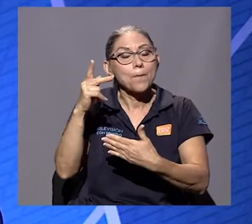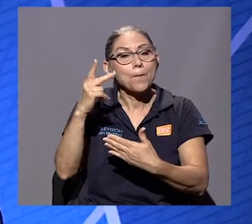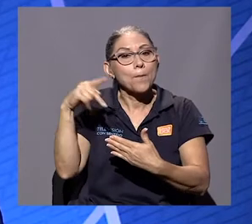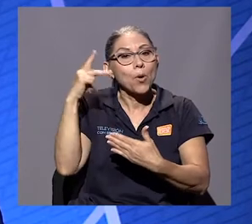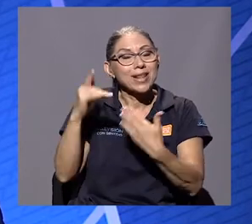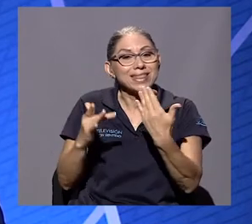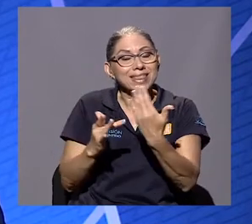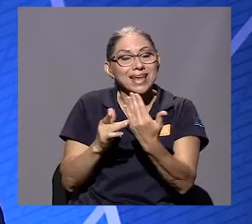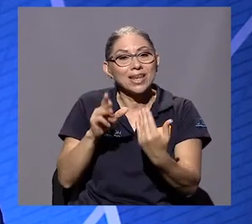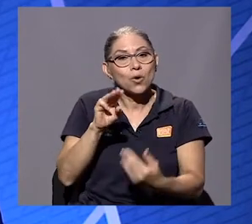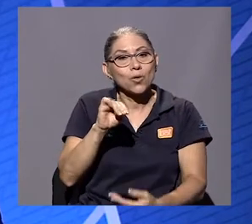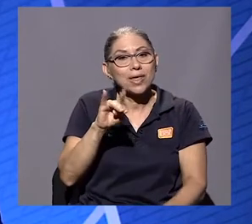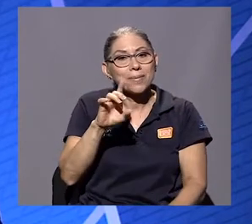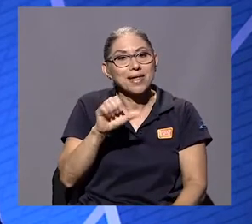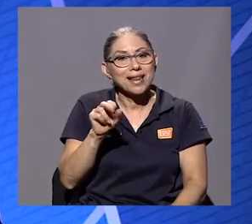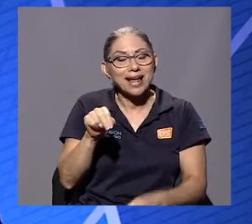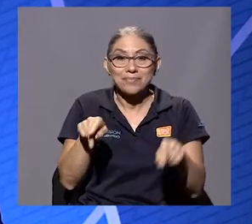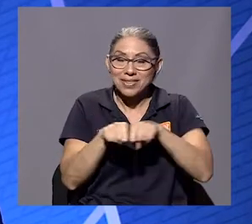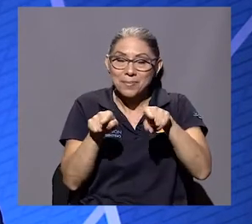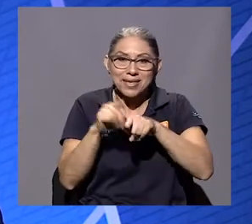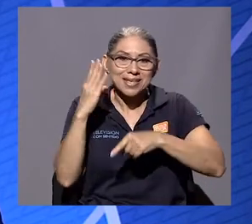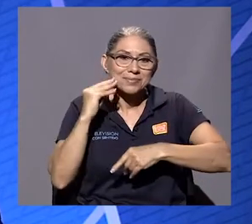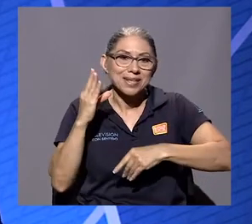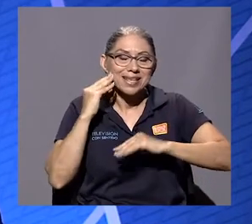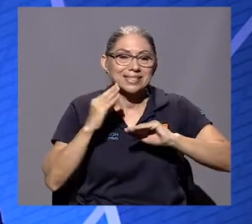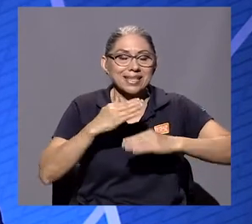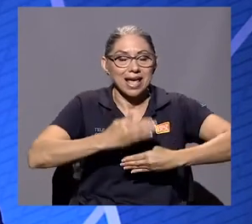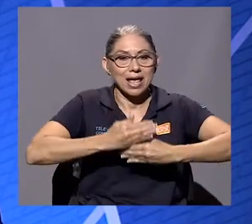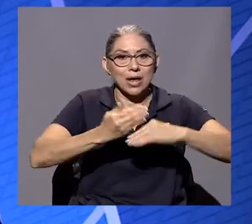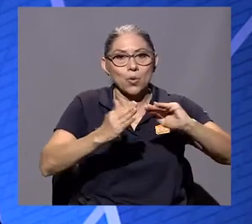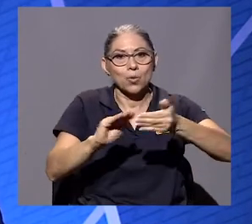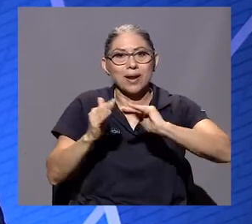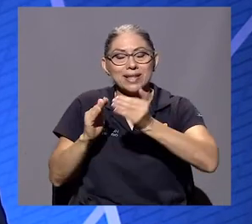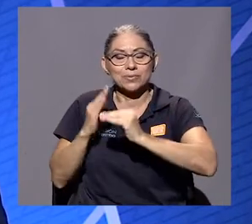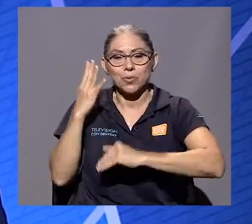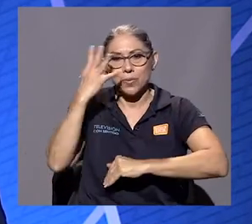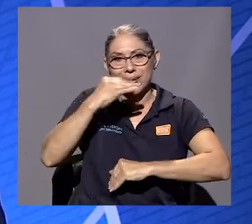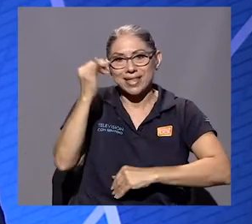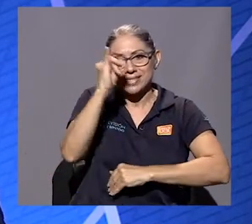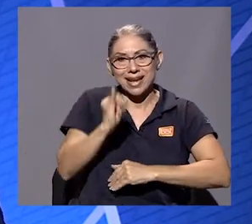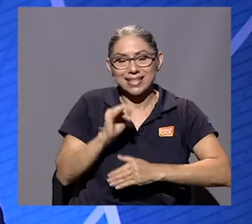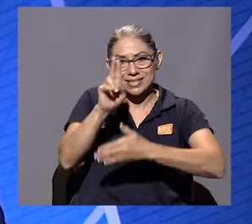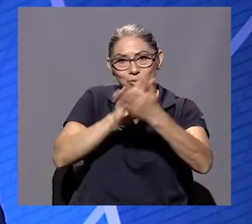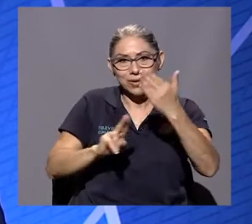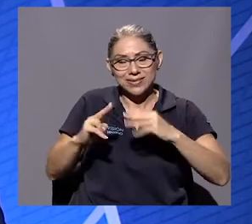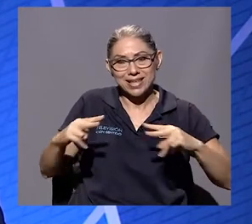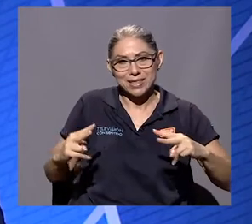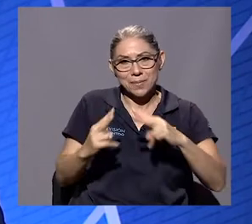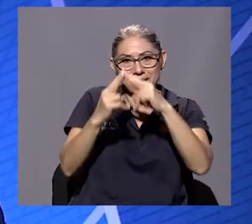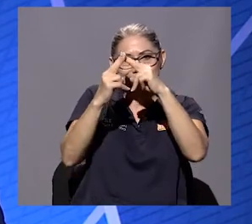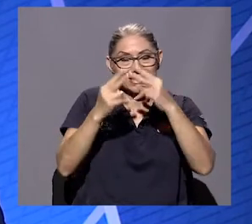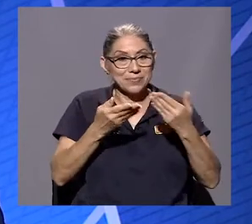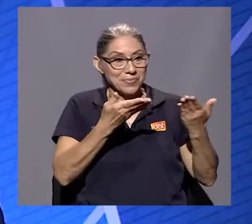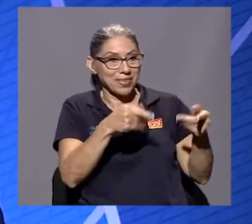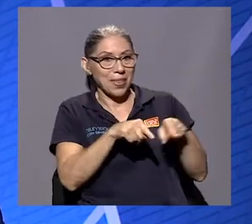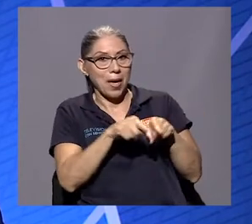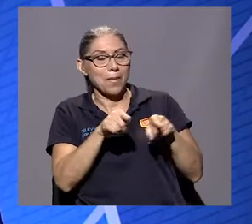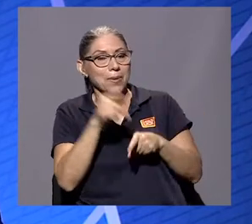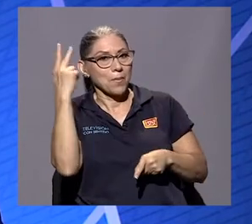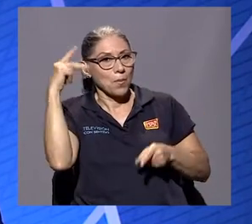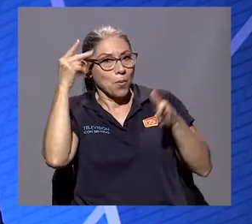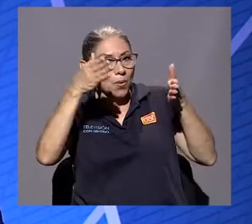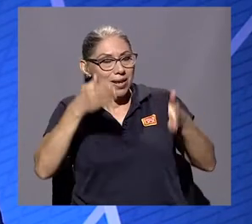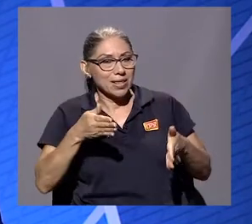por supuesto esa experiencia en urbanismo y bellas artes de la Universidad de París. Hablo de también el político,